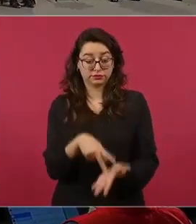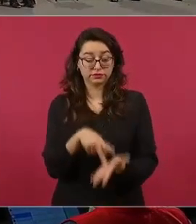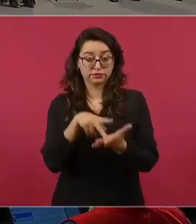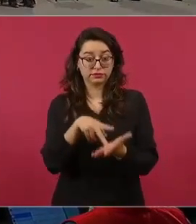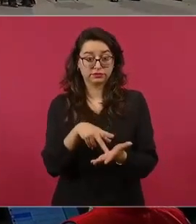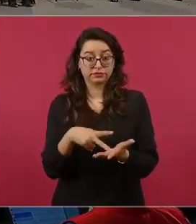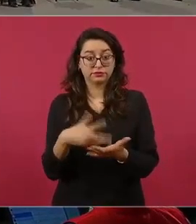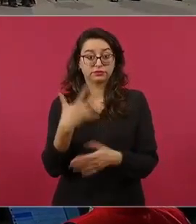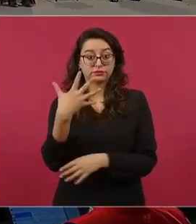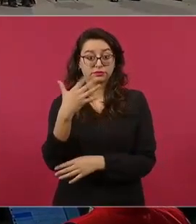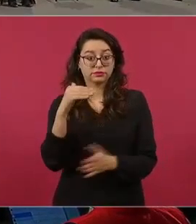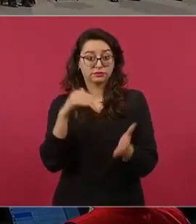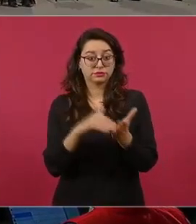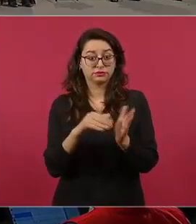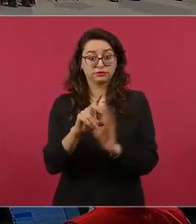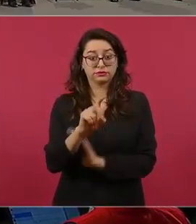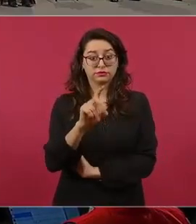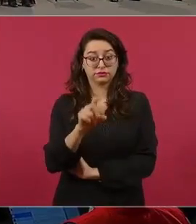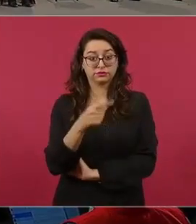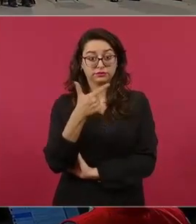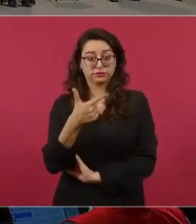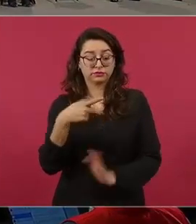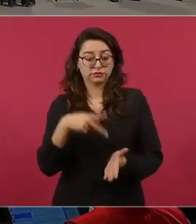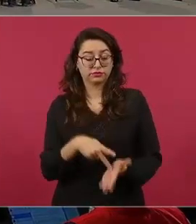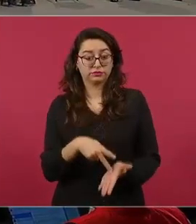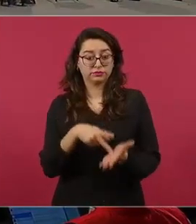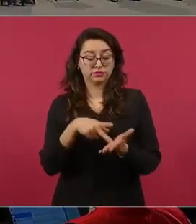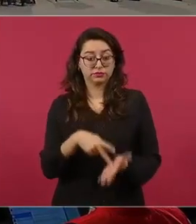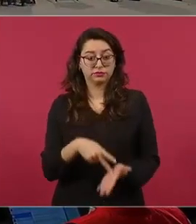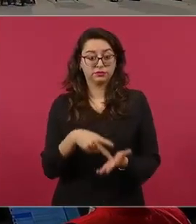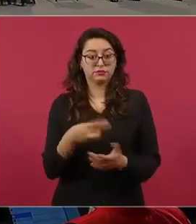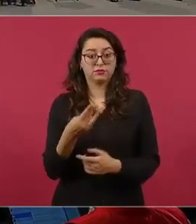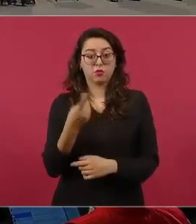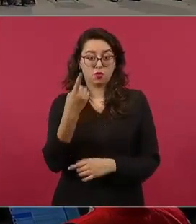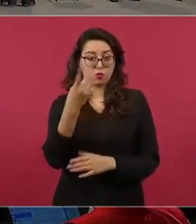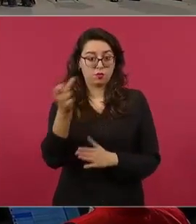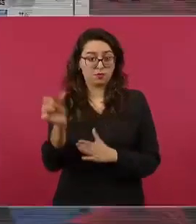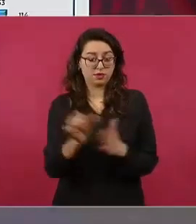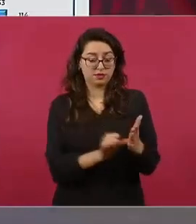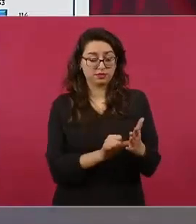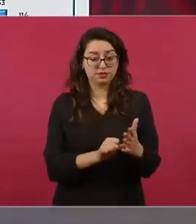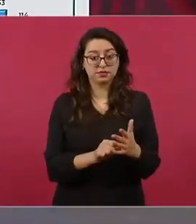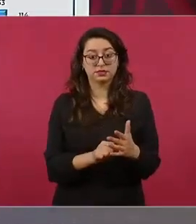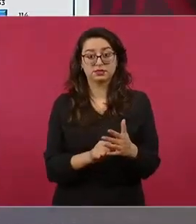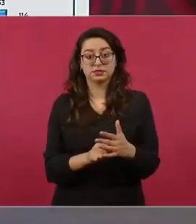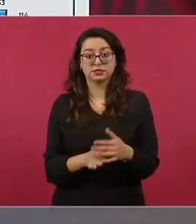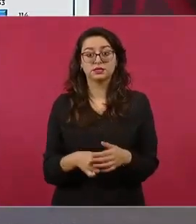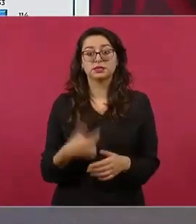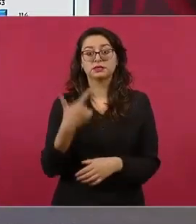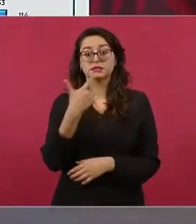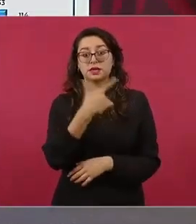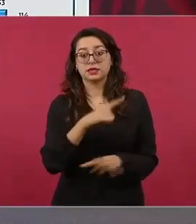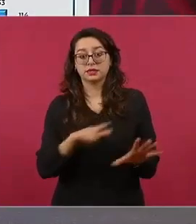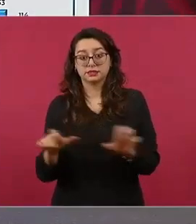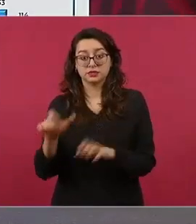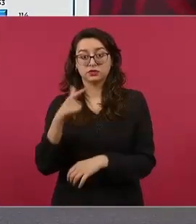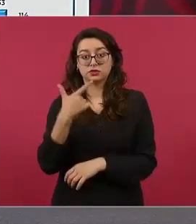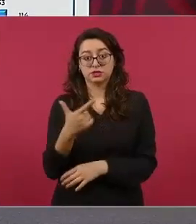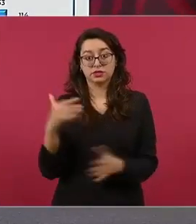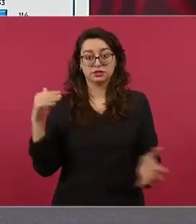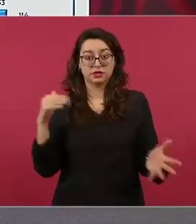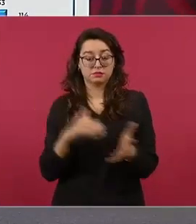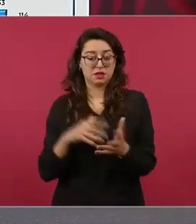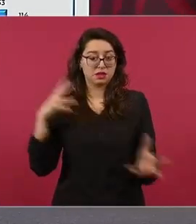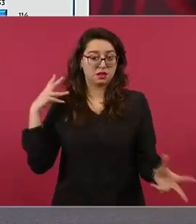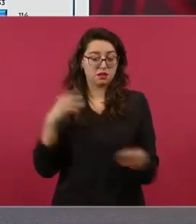5 mil 37 37 kilogramos en lo que va de mayo, 707 mil 74 kilogramos en la